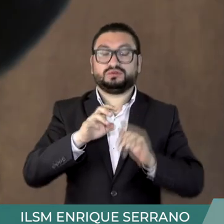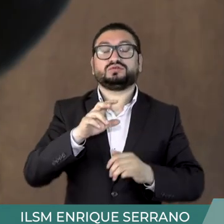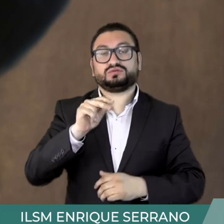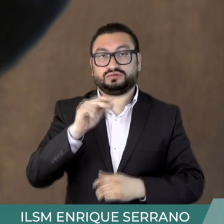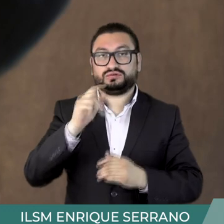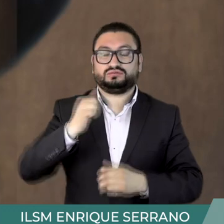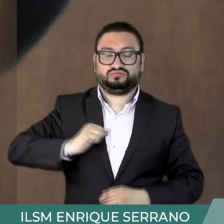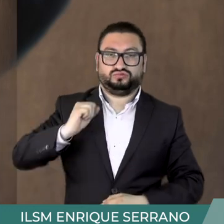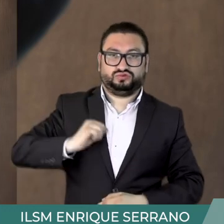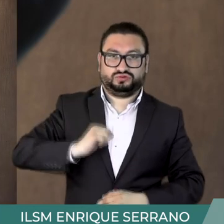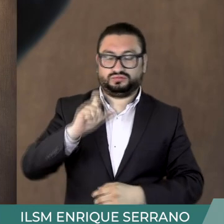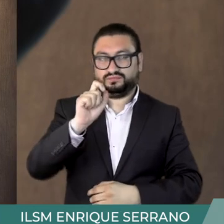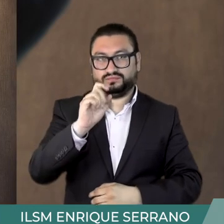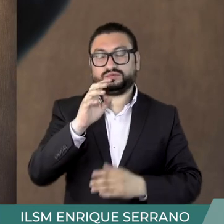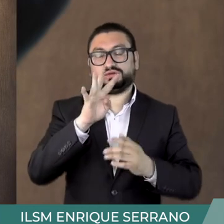80 del siglo XIX.